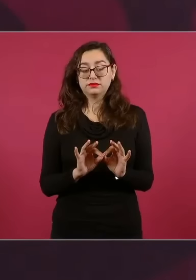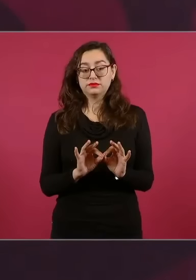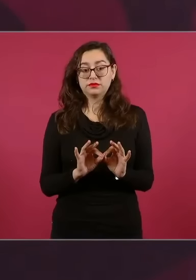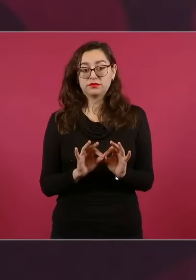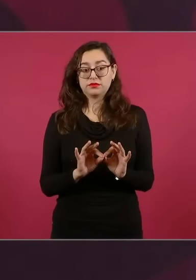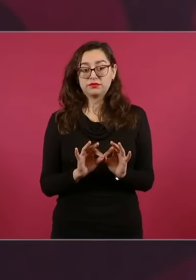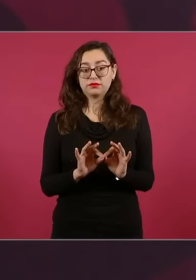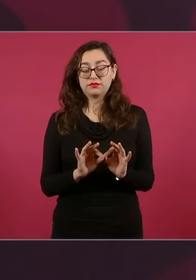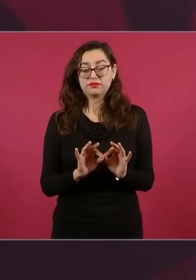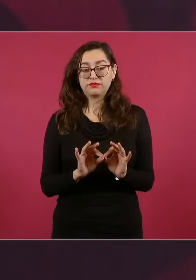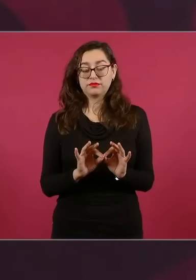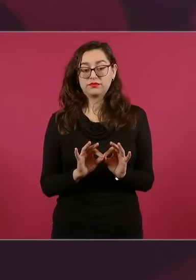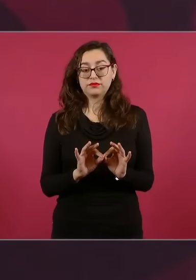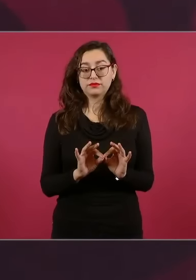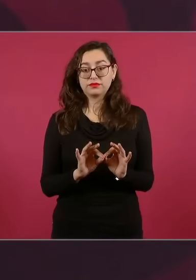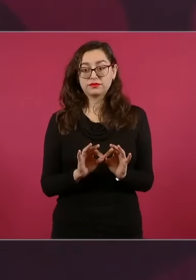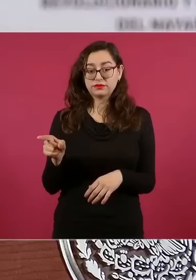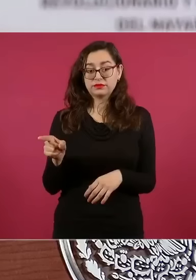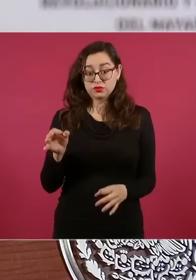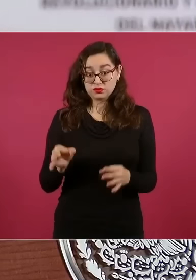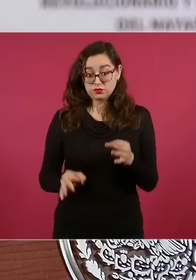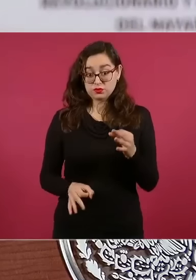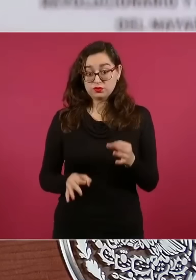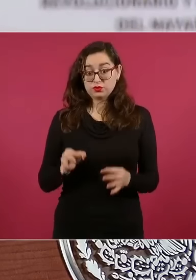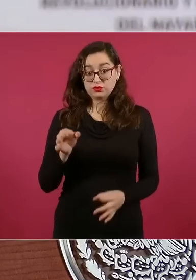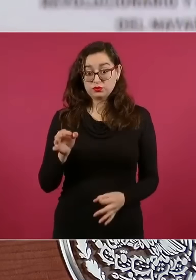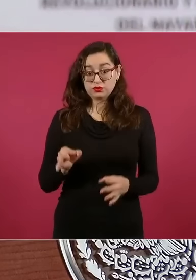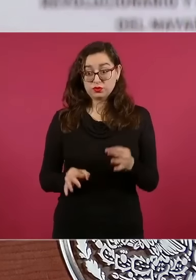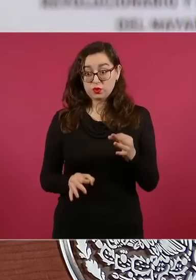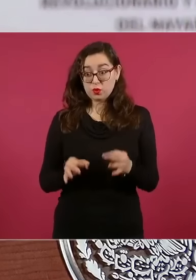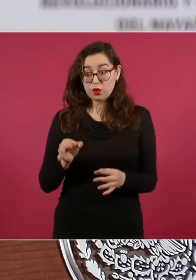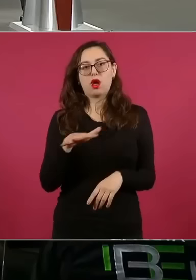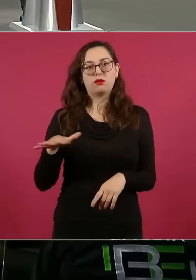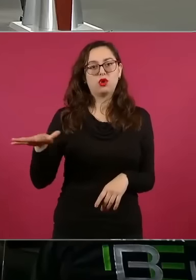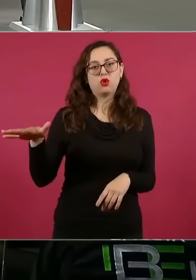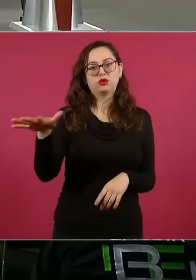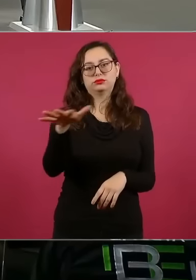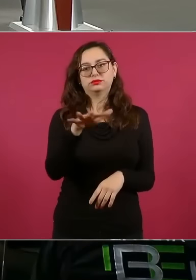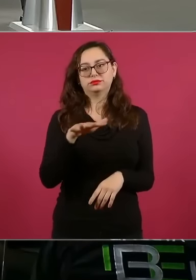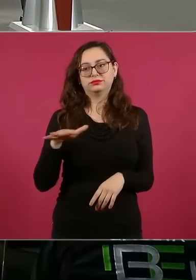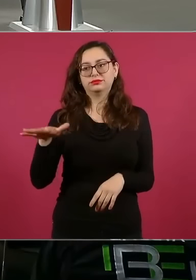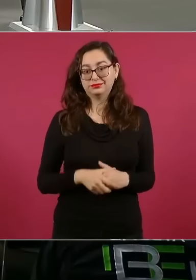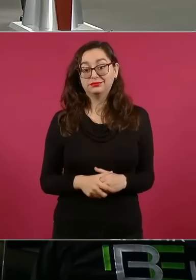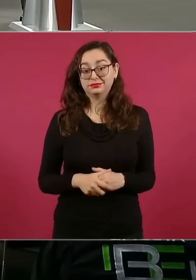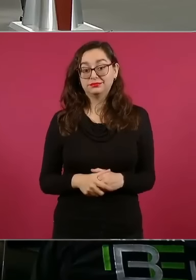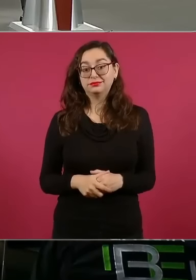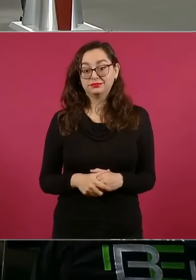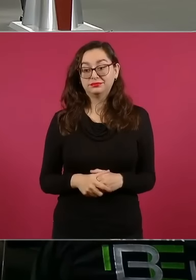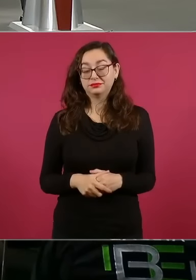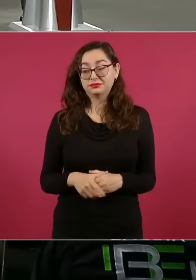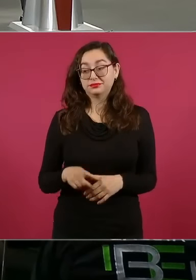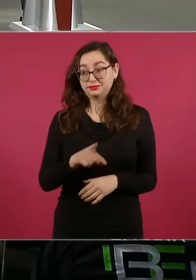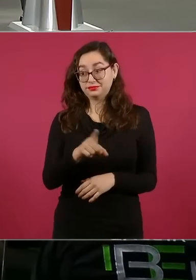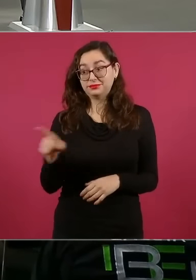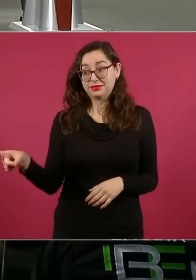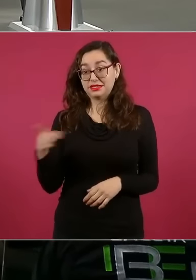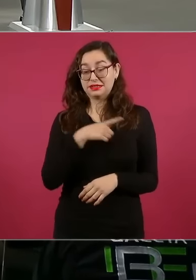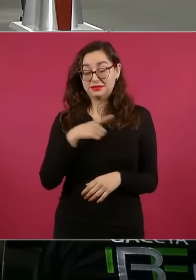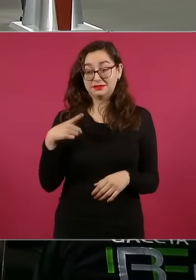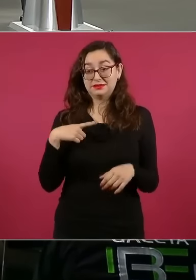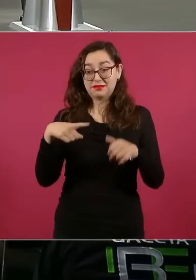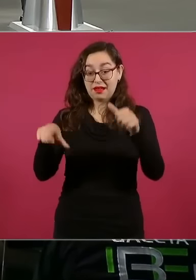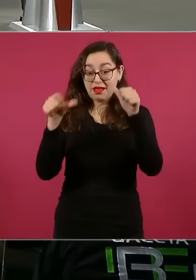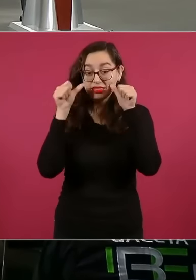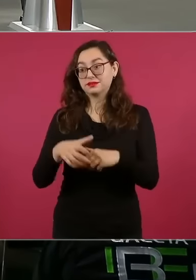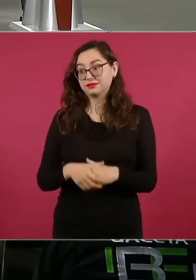hay un juez que es el pueblo de México que no lo ignoren para